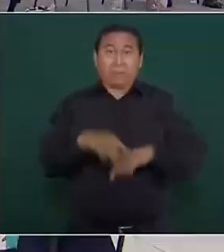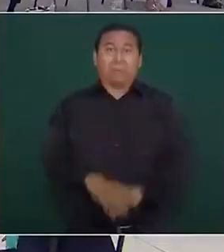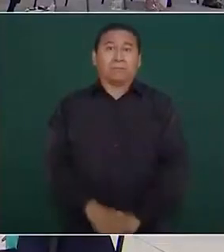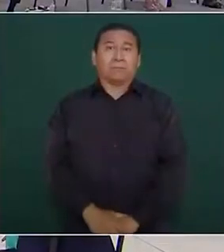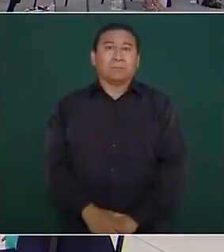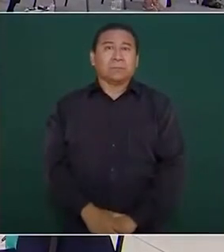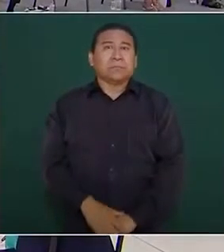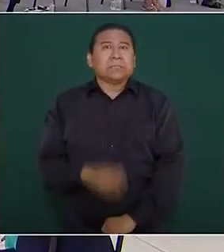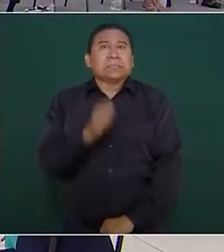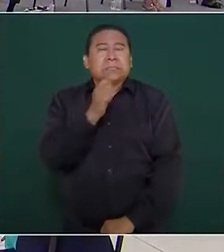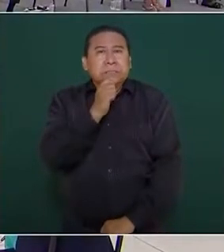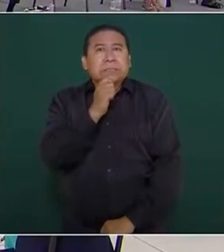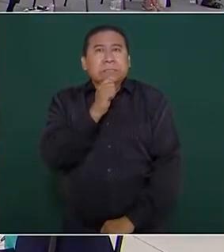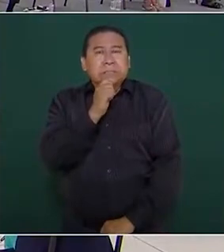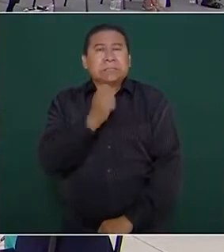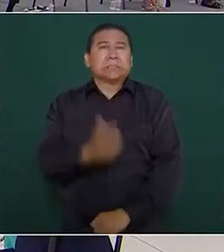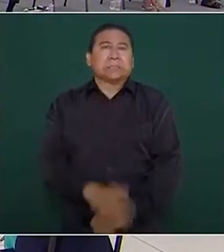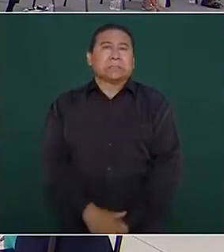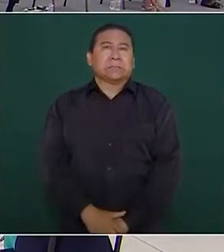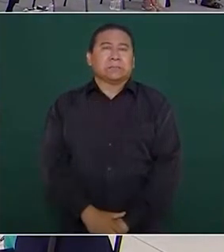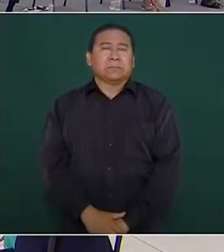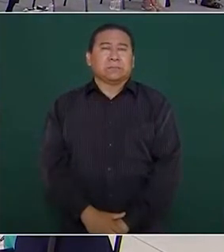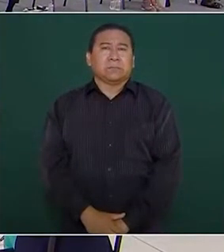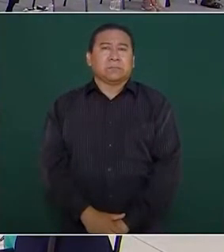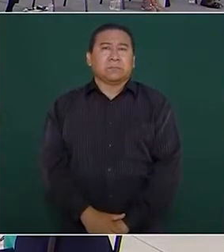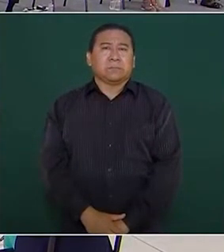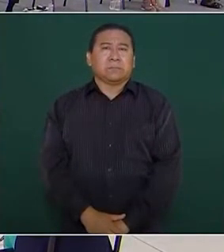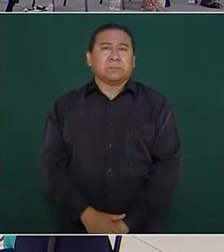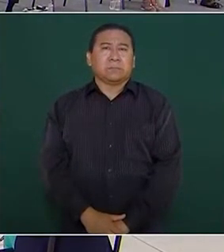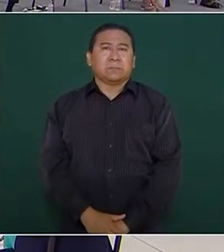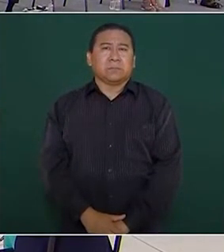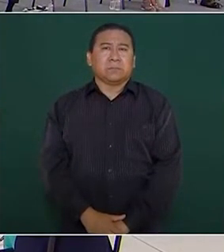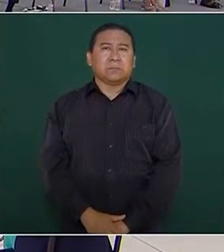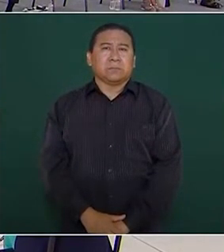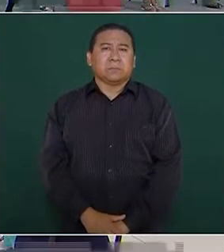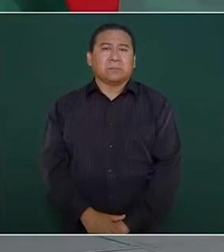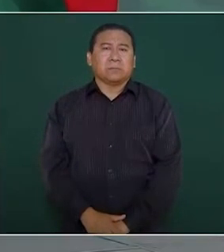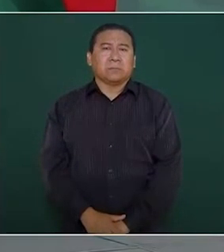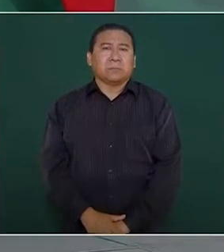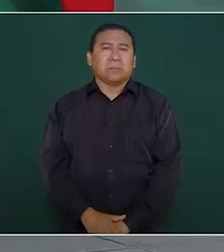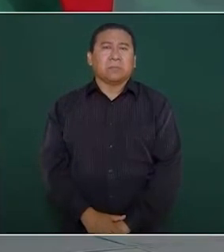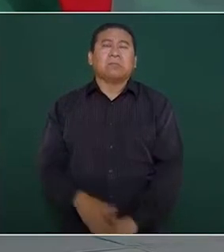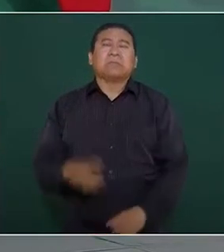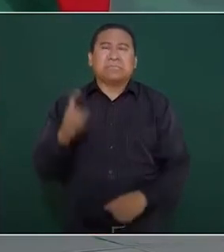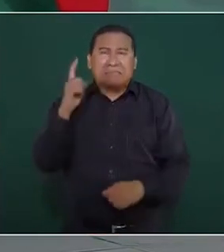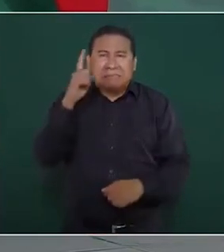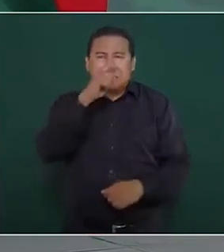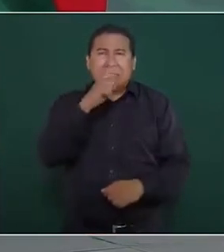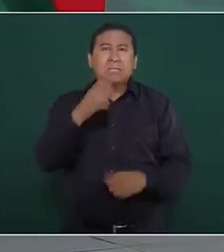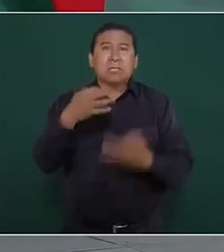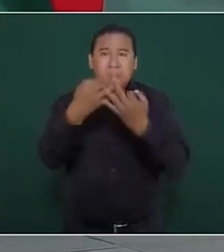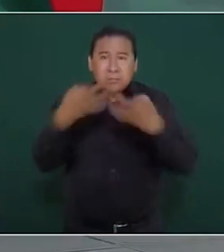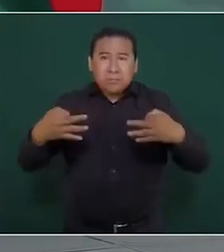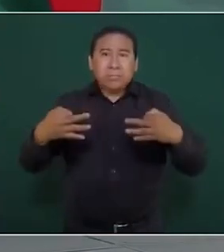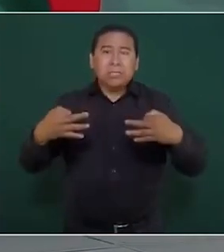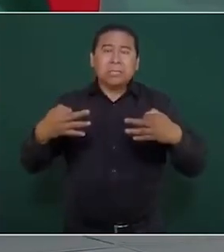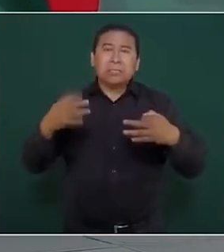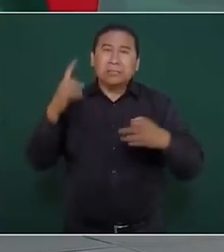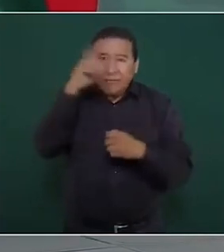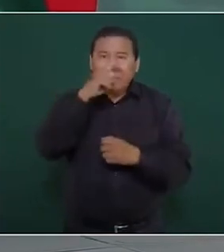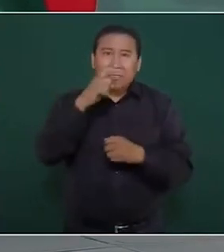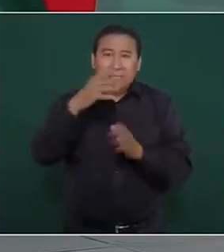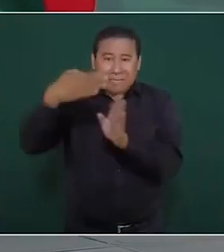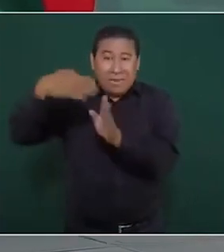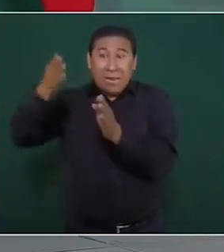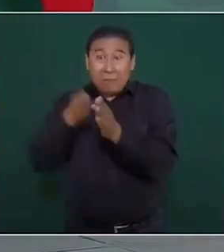Aún así, nos ha costado conseguir los terrenos de la